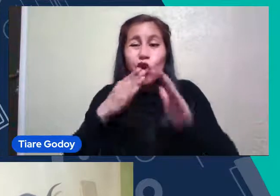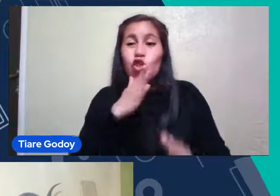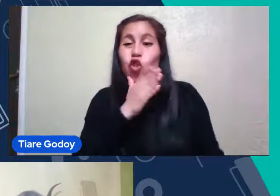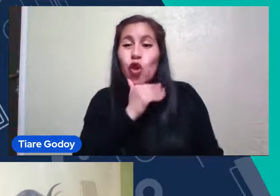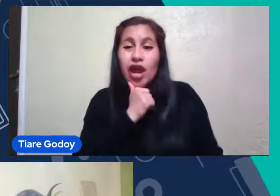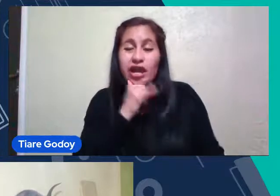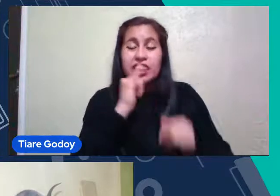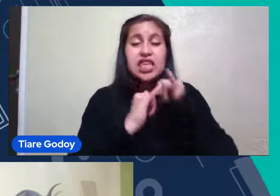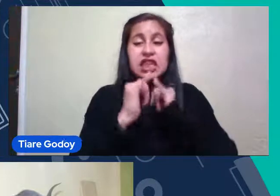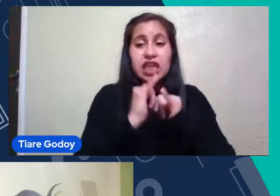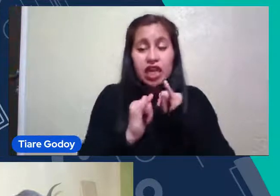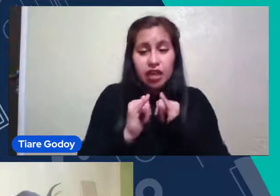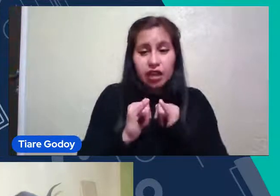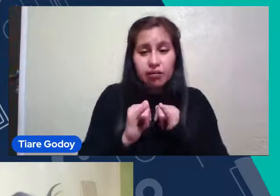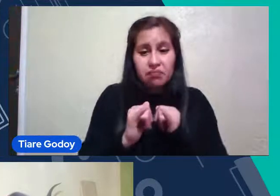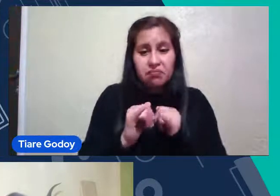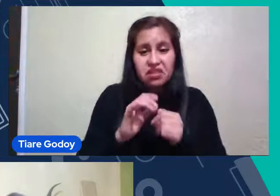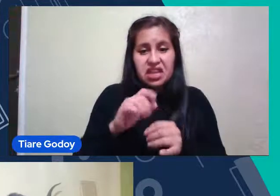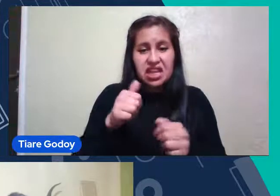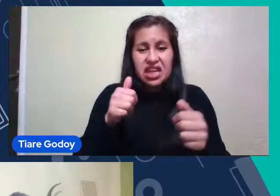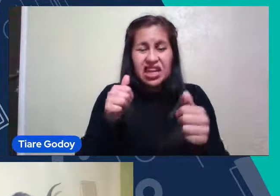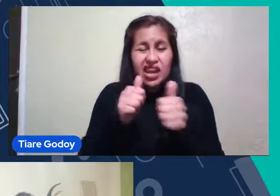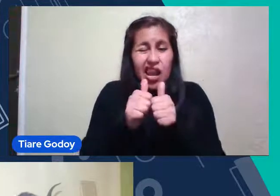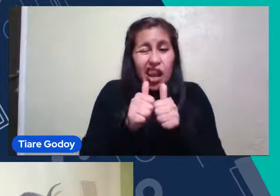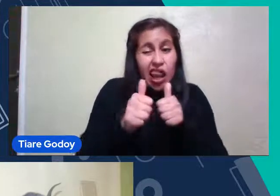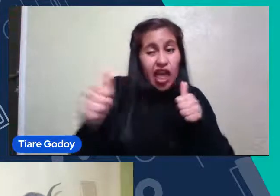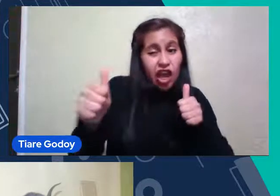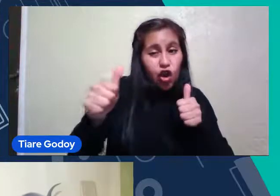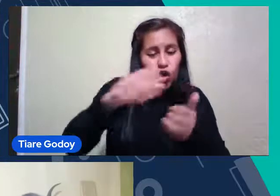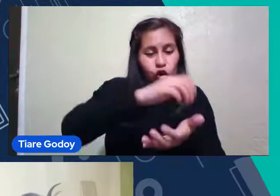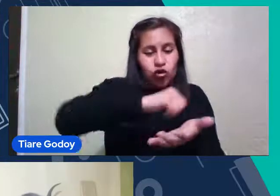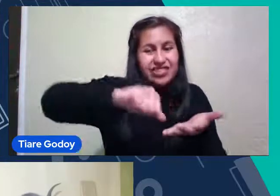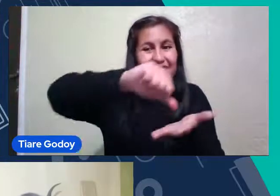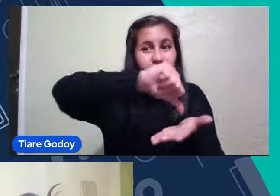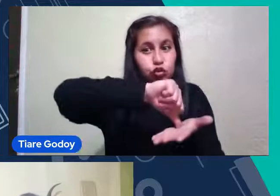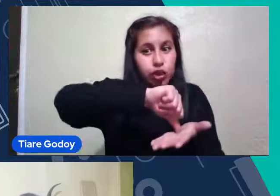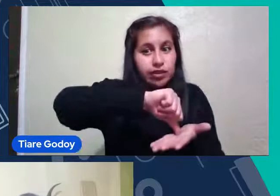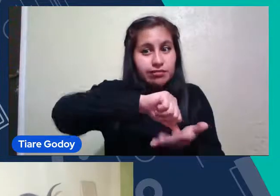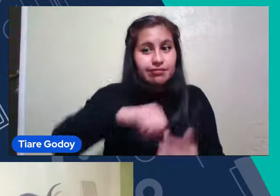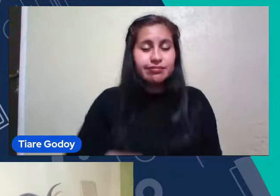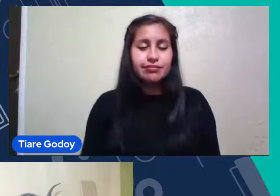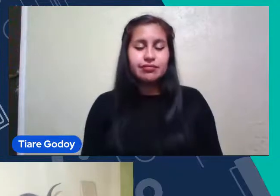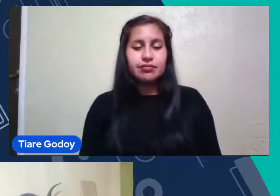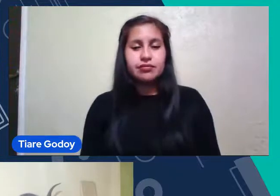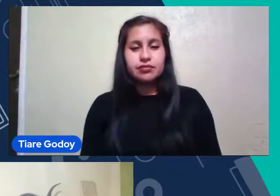Lugares Rurales Por ejemplo Alejados De Grandes Urbes Y